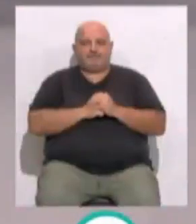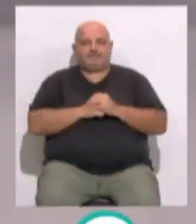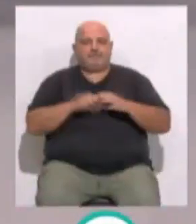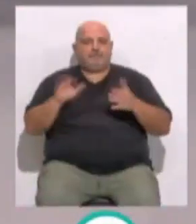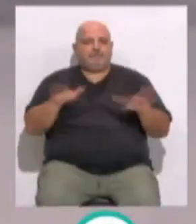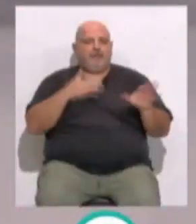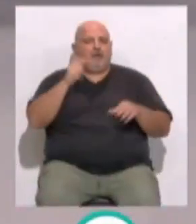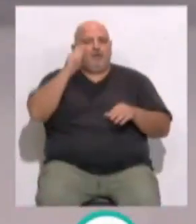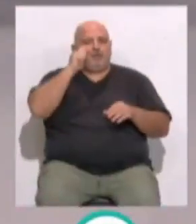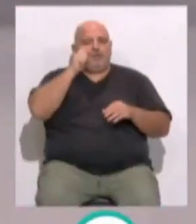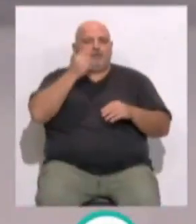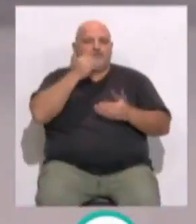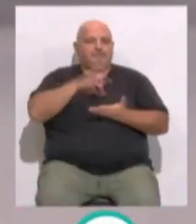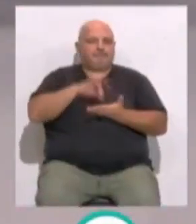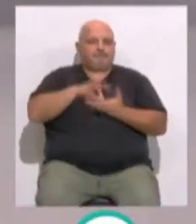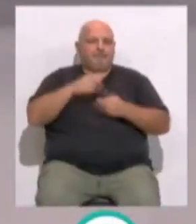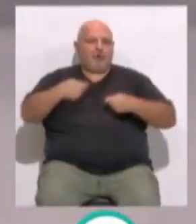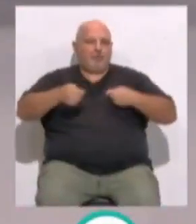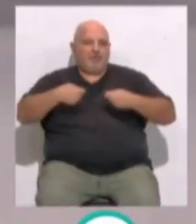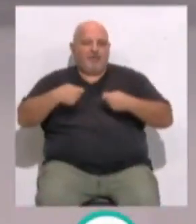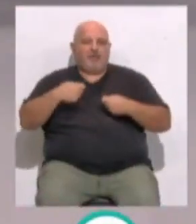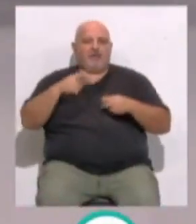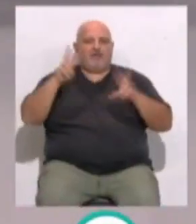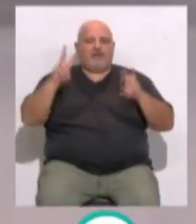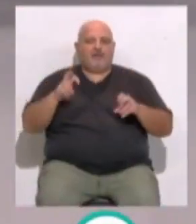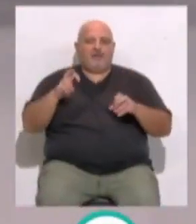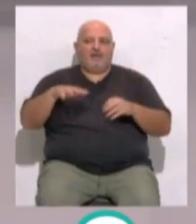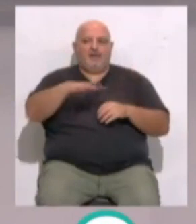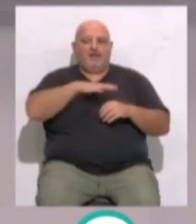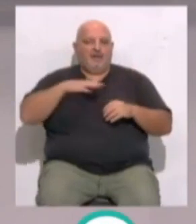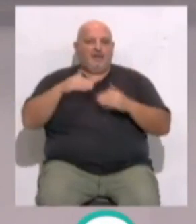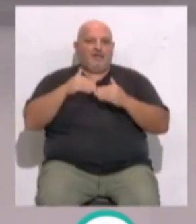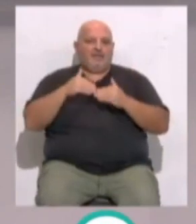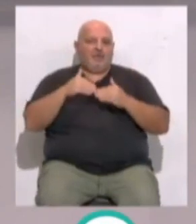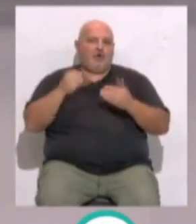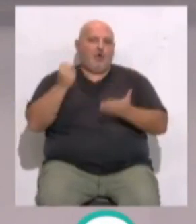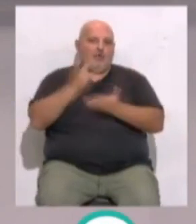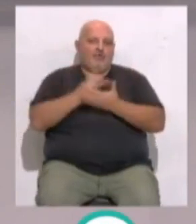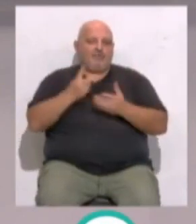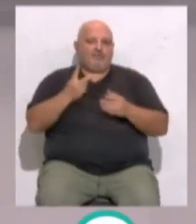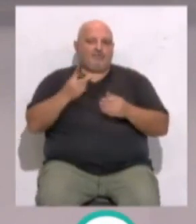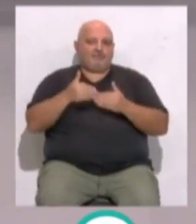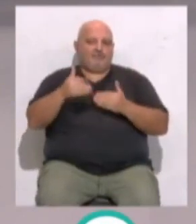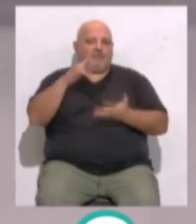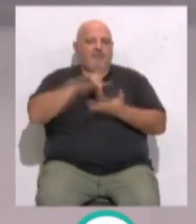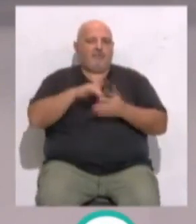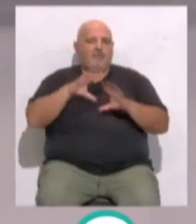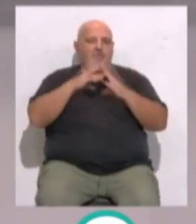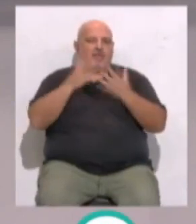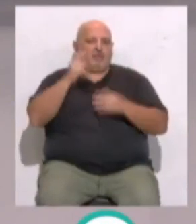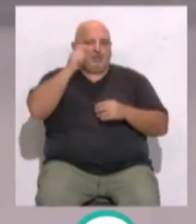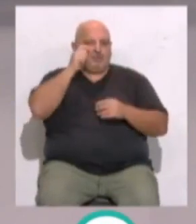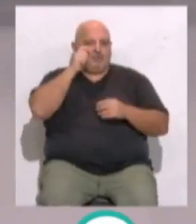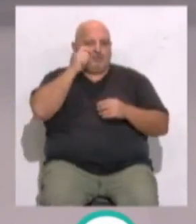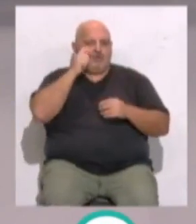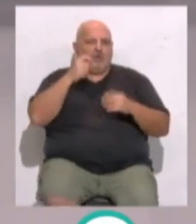El turismo gastronómico, el comercial, el cicloturismo y la zona de Estramburos cobran especial protagonismo en el Día Mundial del Turismo.